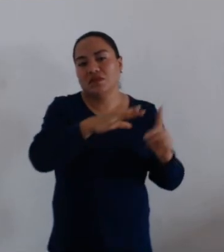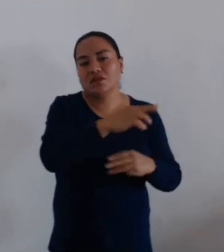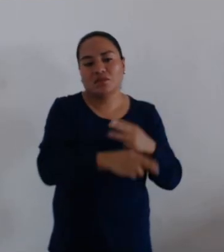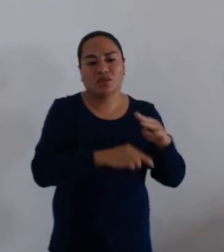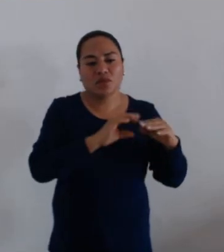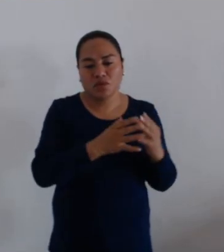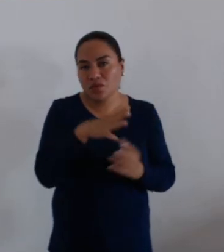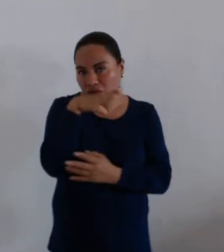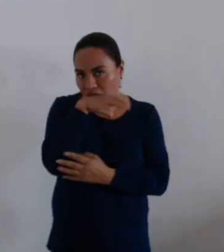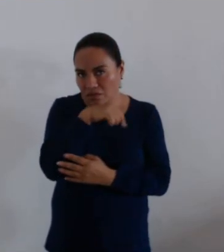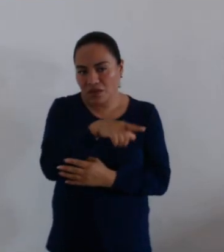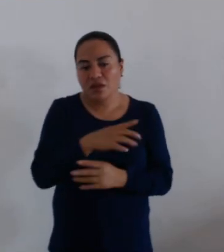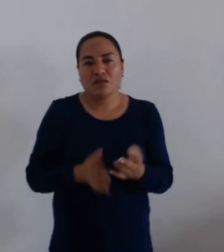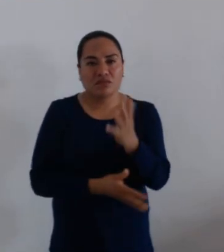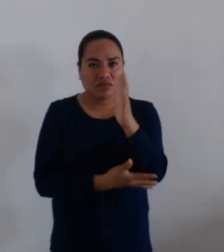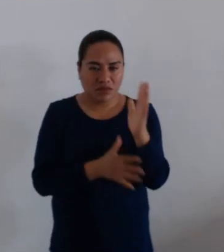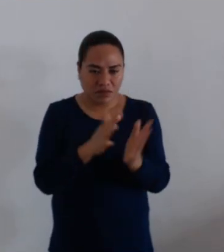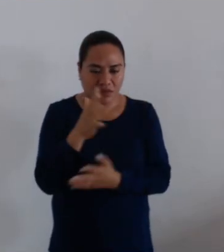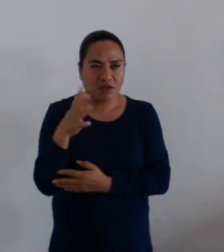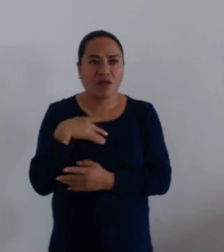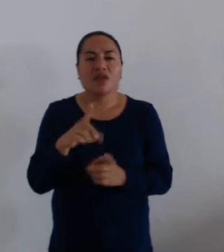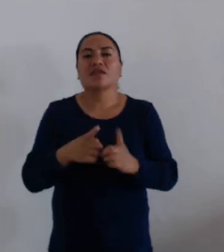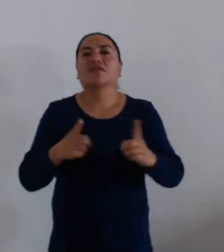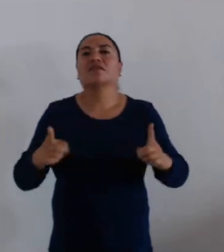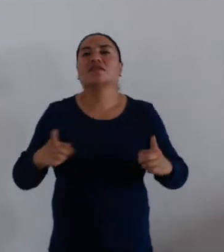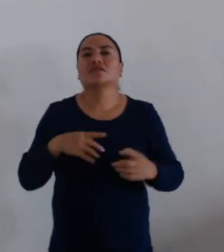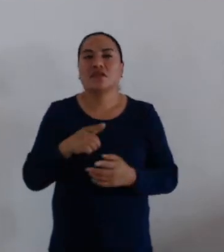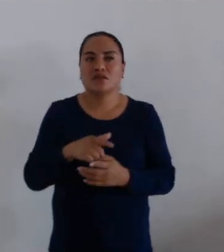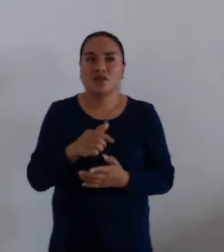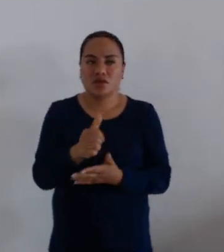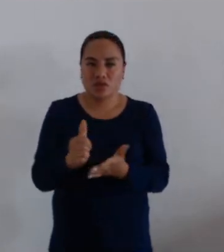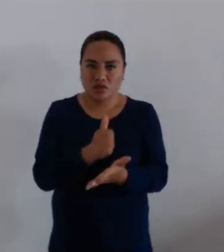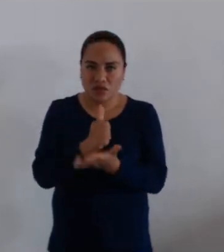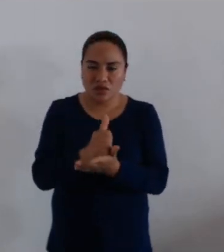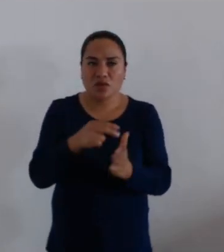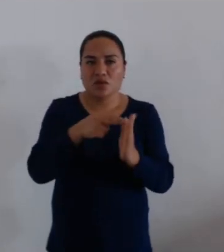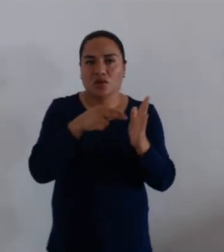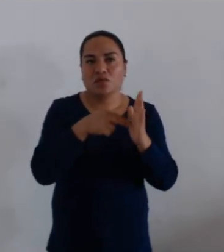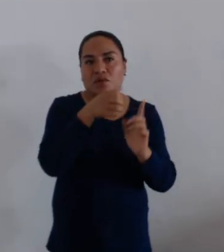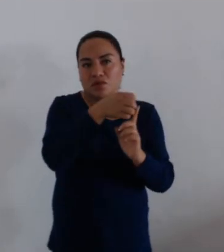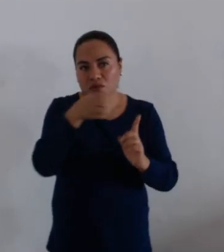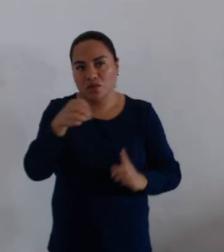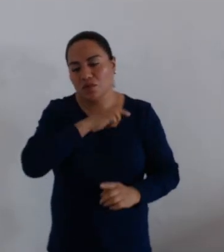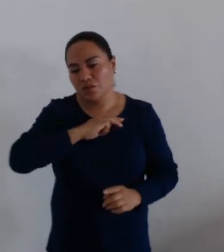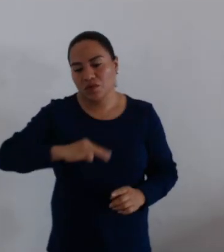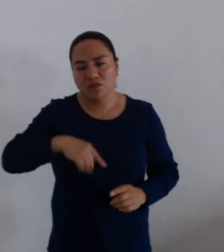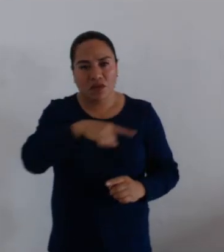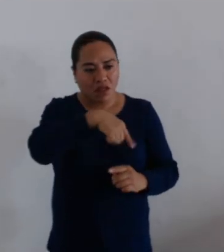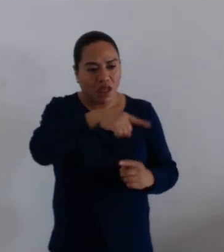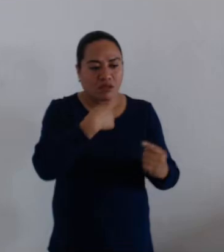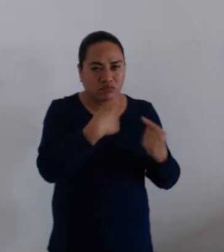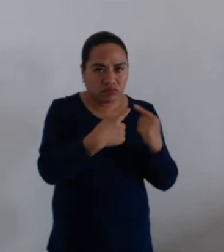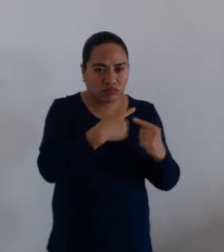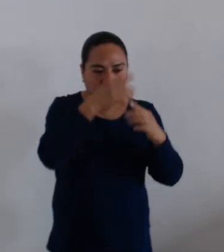Cambio Climático, de Obras Públicas y Desarrollo Urbano y de Normatividad y Nomenclatura Municipal para su estudio y dictaminación correspondiente.